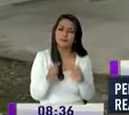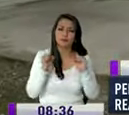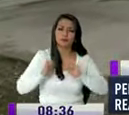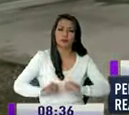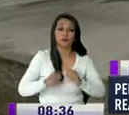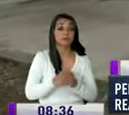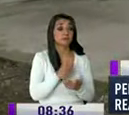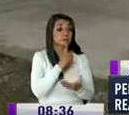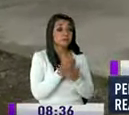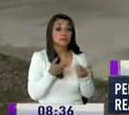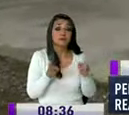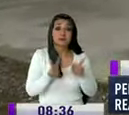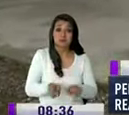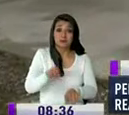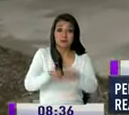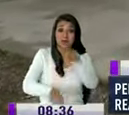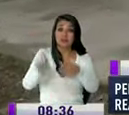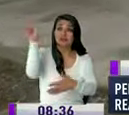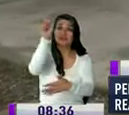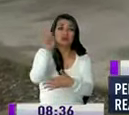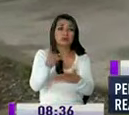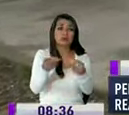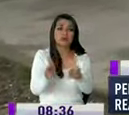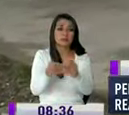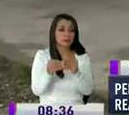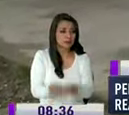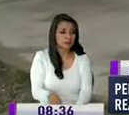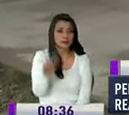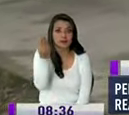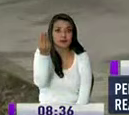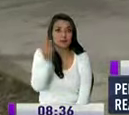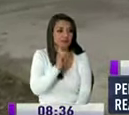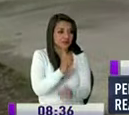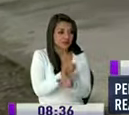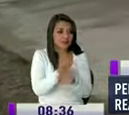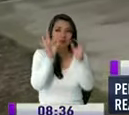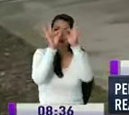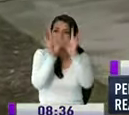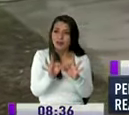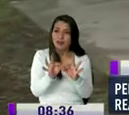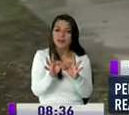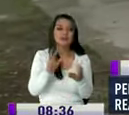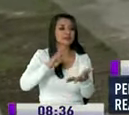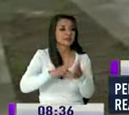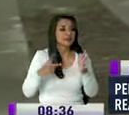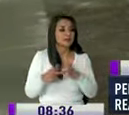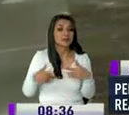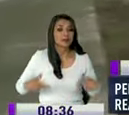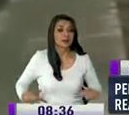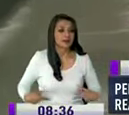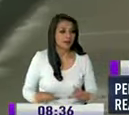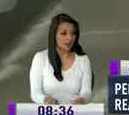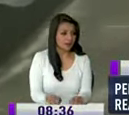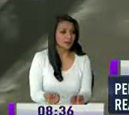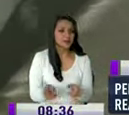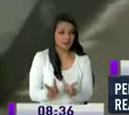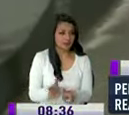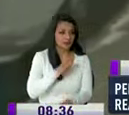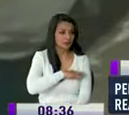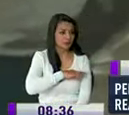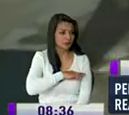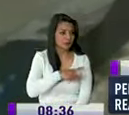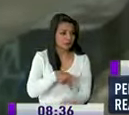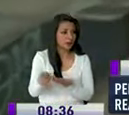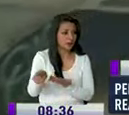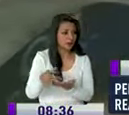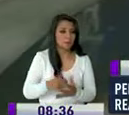del daño existe la pérdida económica porque refaccionar este tipo de arte le cuesta también al municipio